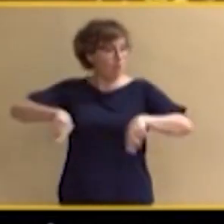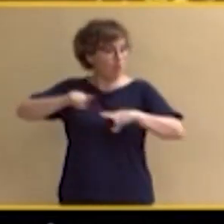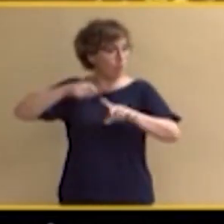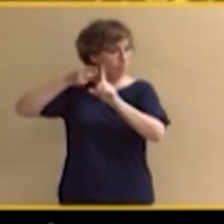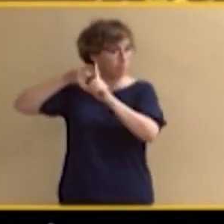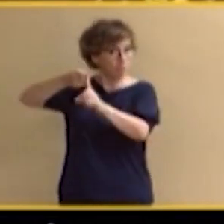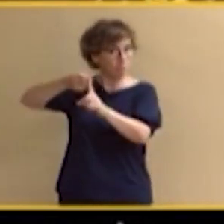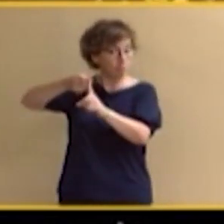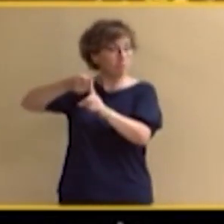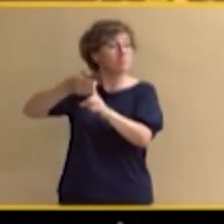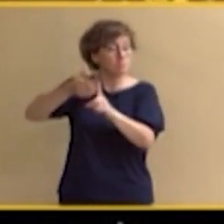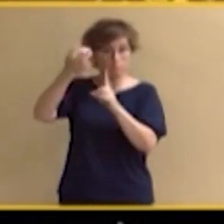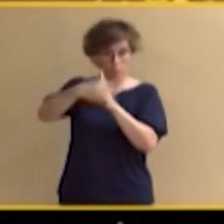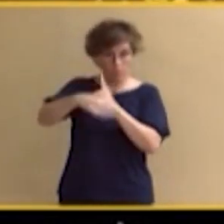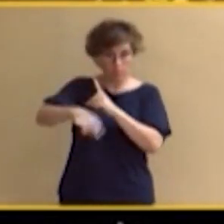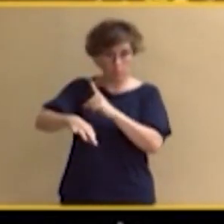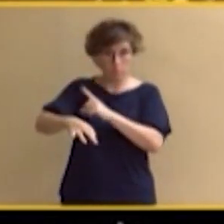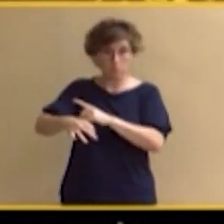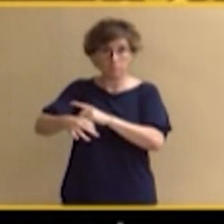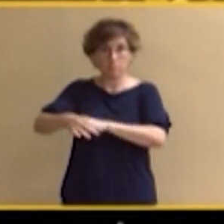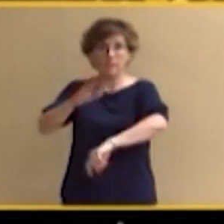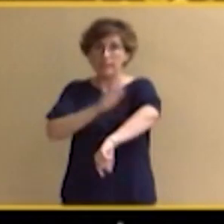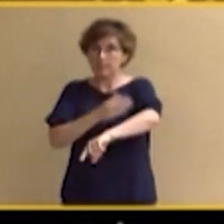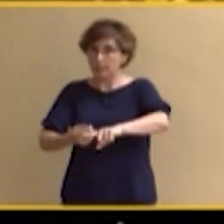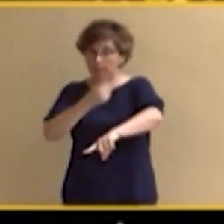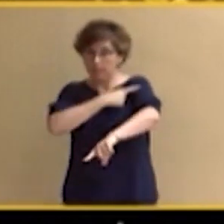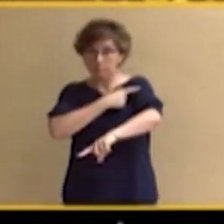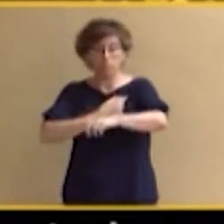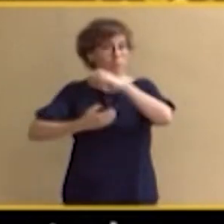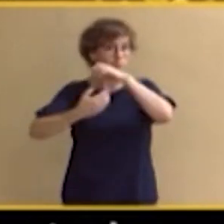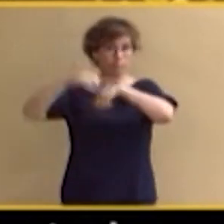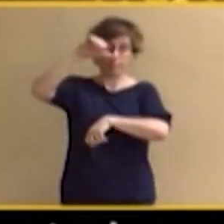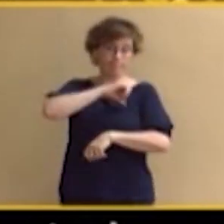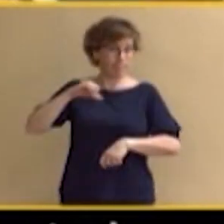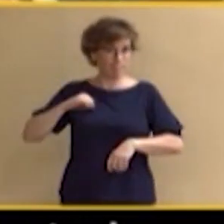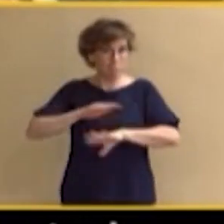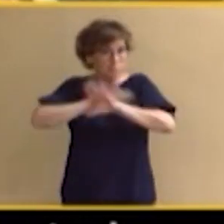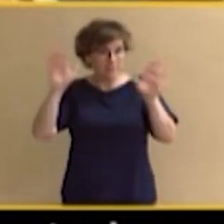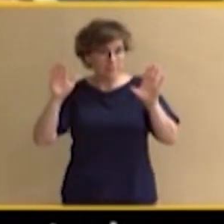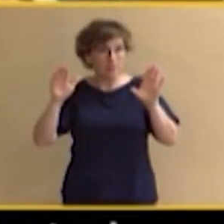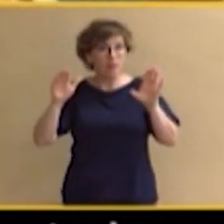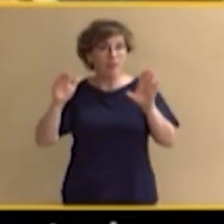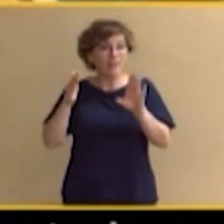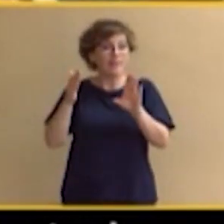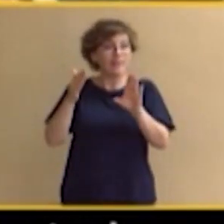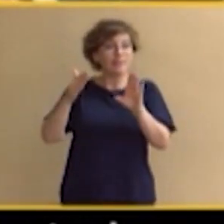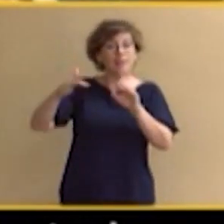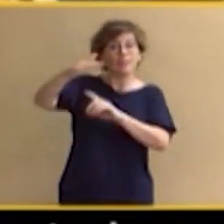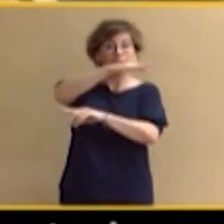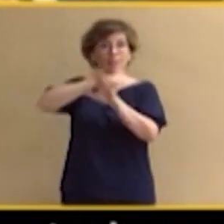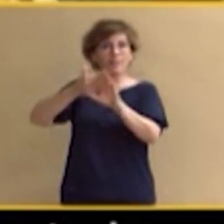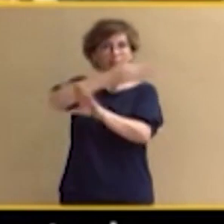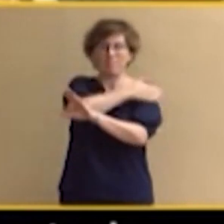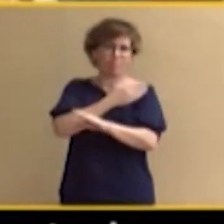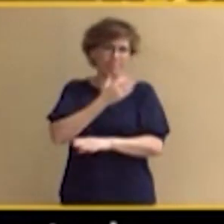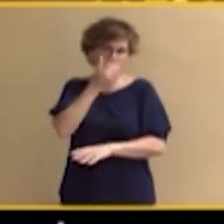Podemos, la izquierda radical, y los nacionalistas independentistas. Y entre medias el espectáculo que han dado ha sido bochornoso. En vez de